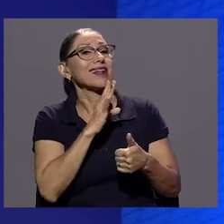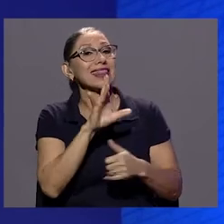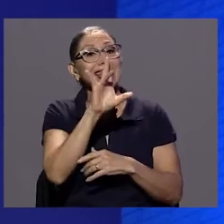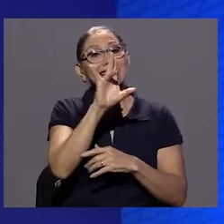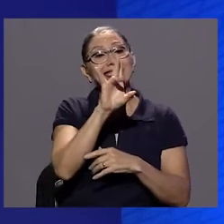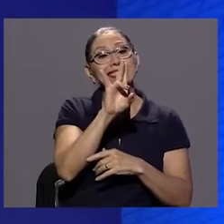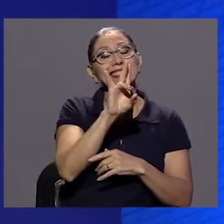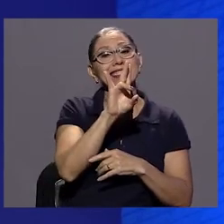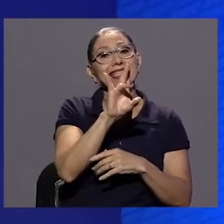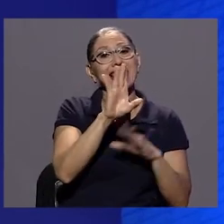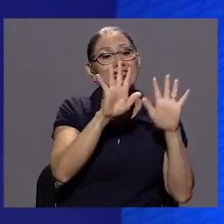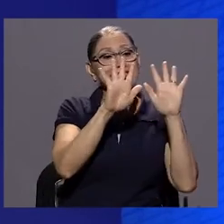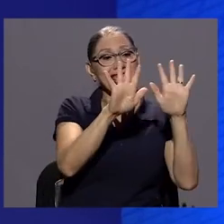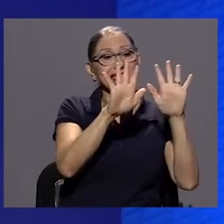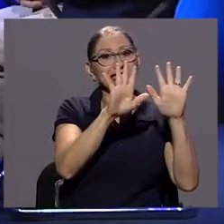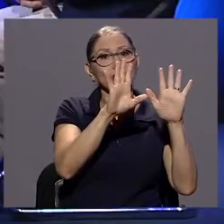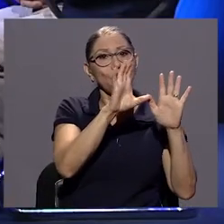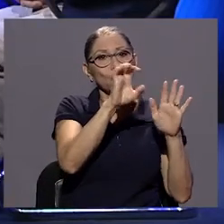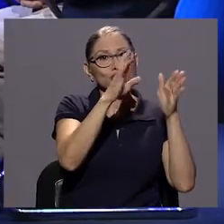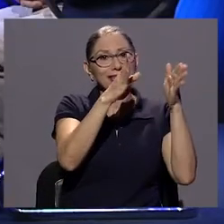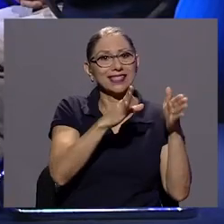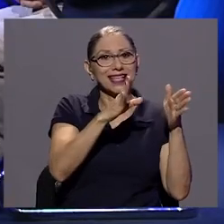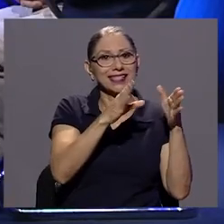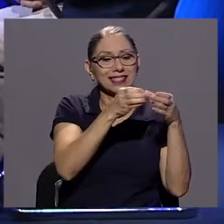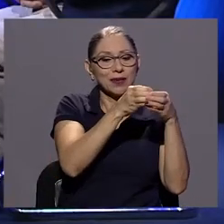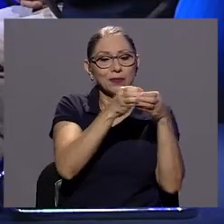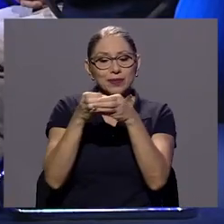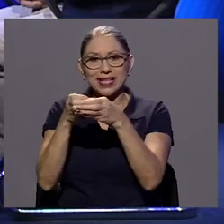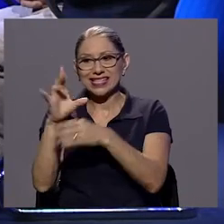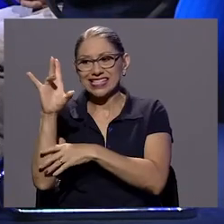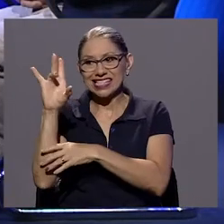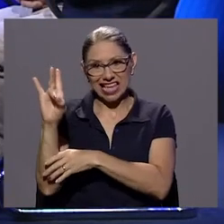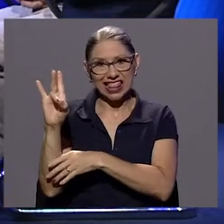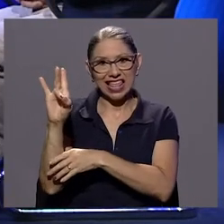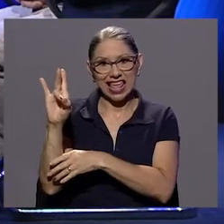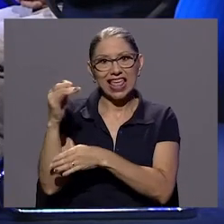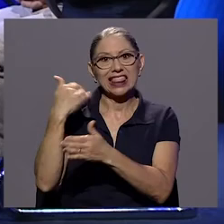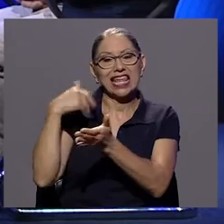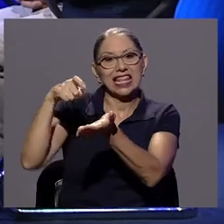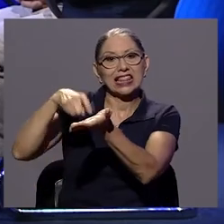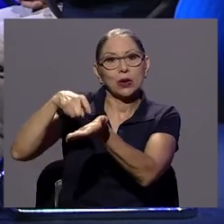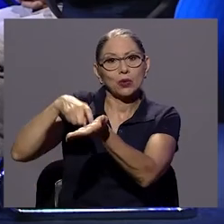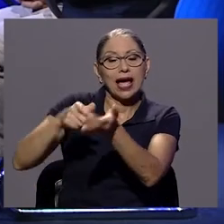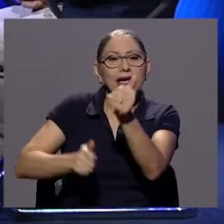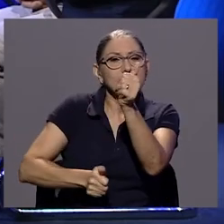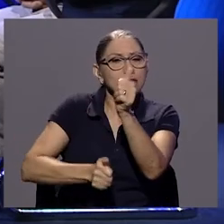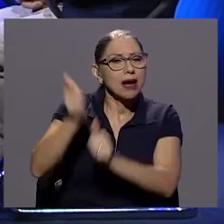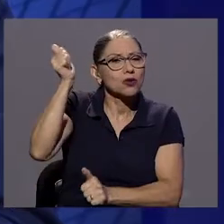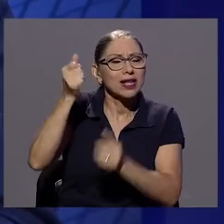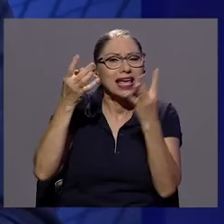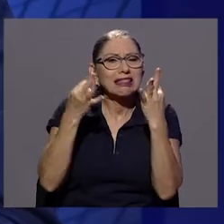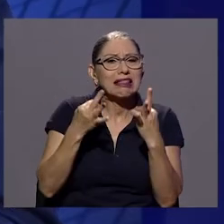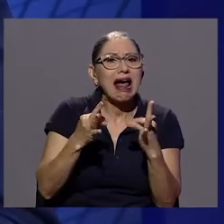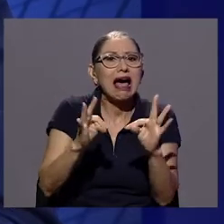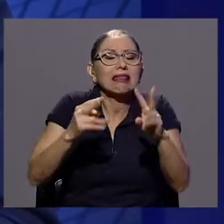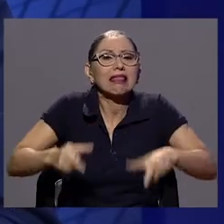deudas y que la mayoría intenta sobrevivir con lo básico. Eso es algo alarmante.